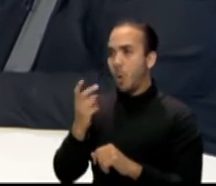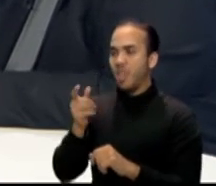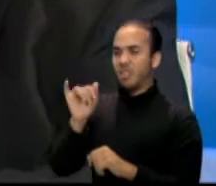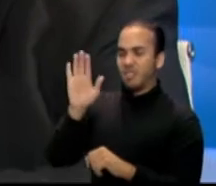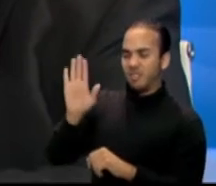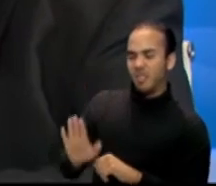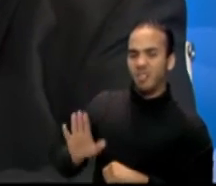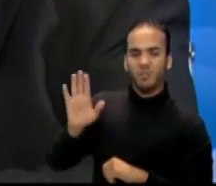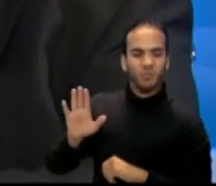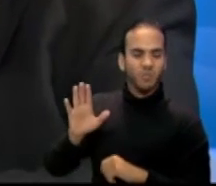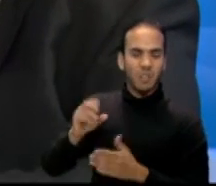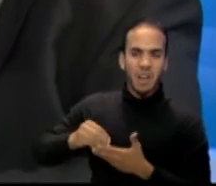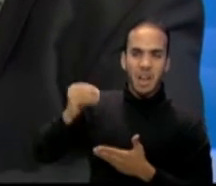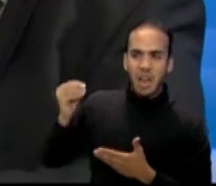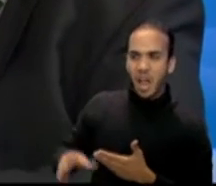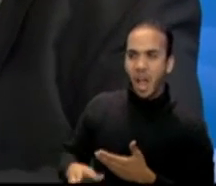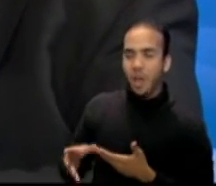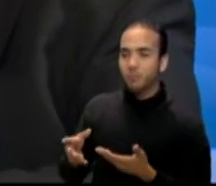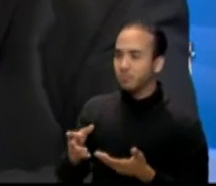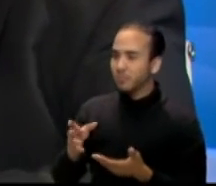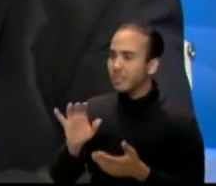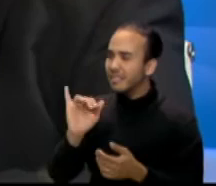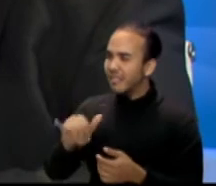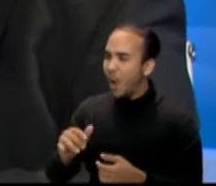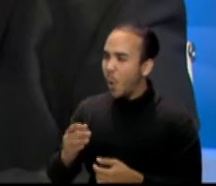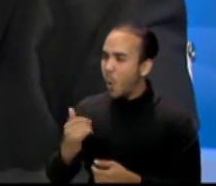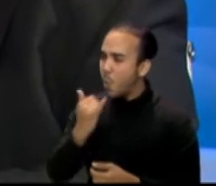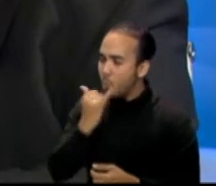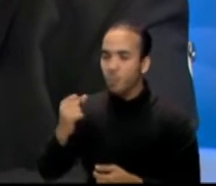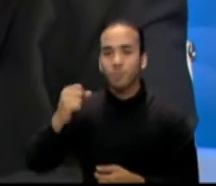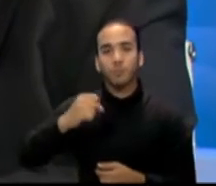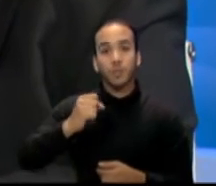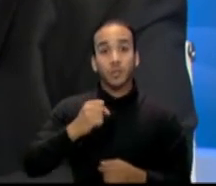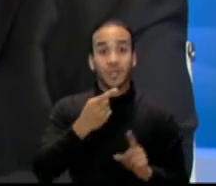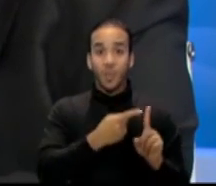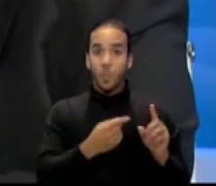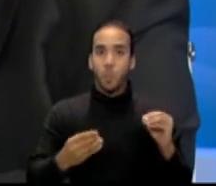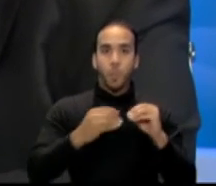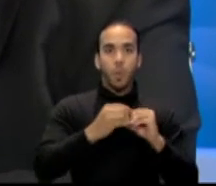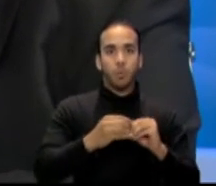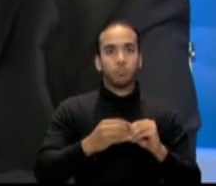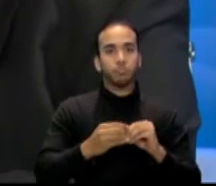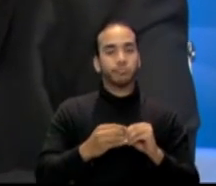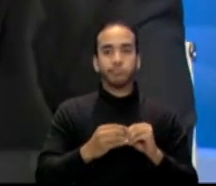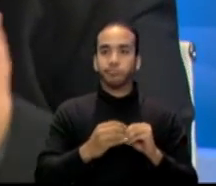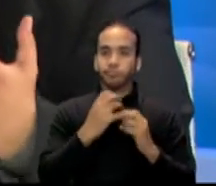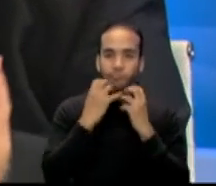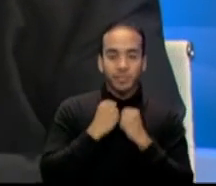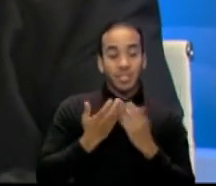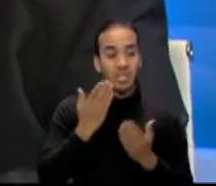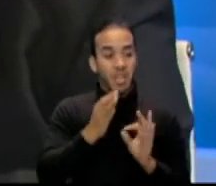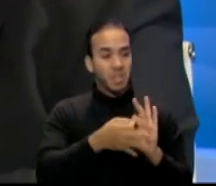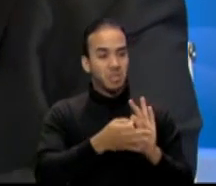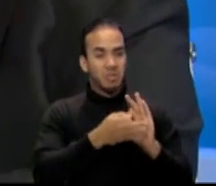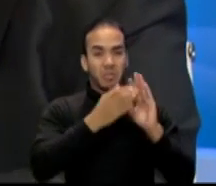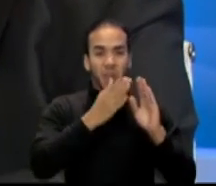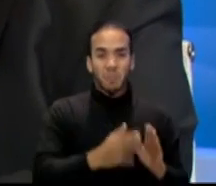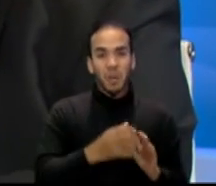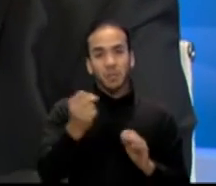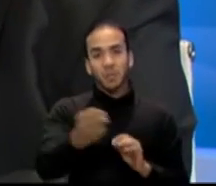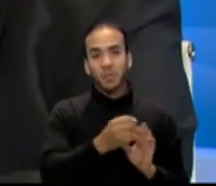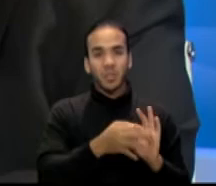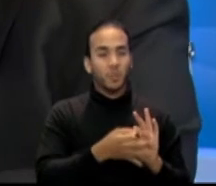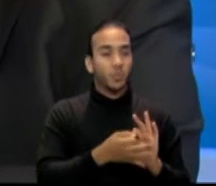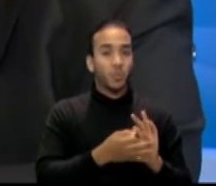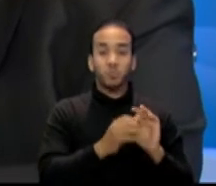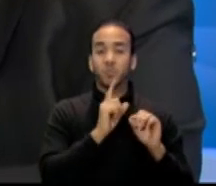Exacto. Y además la contribución que ellos hacen es mucho más significativa que cualquier costo que pueda tener un intérprete quizás para una reunión importante. El resto